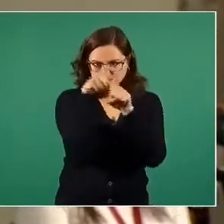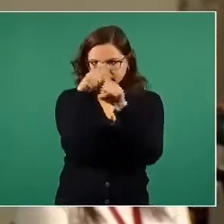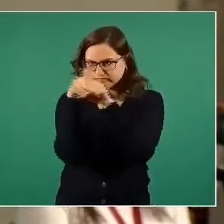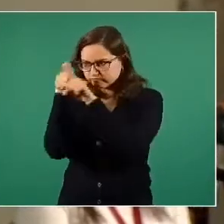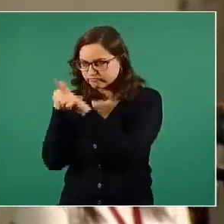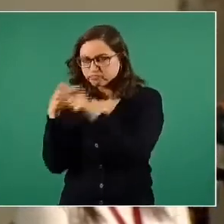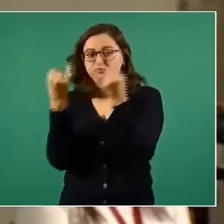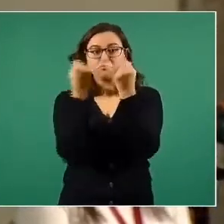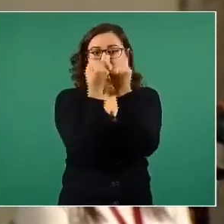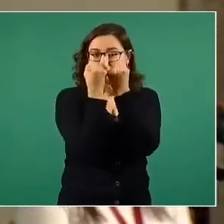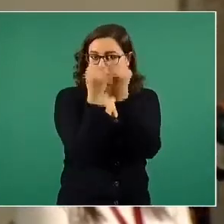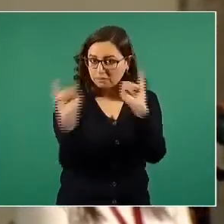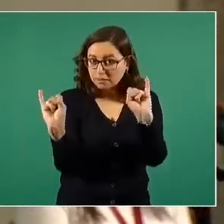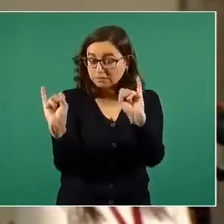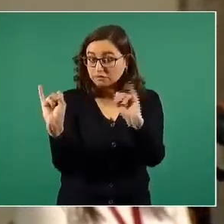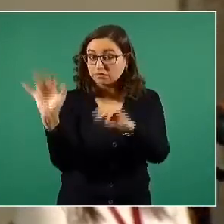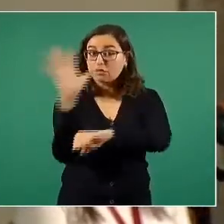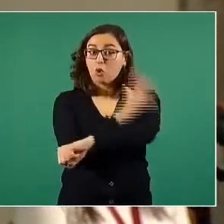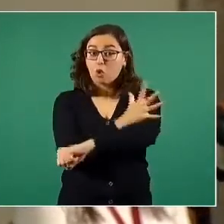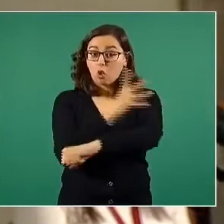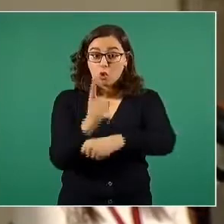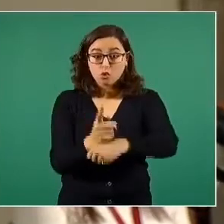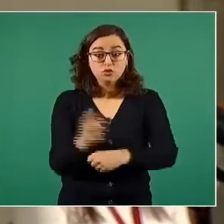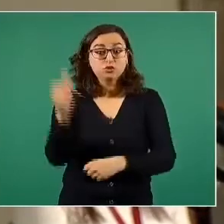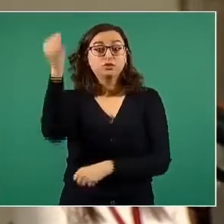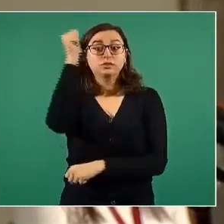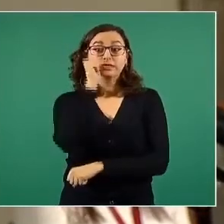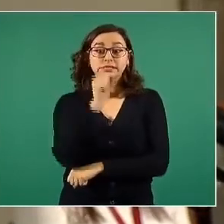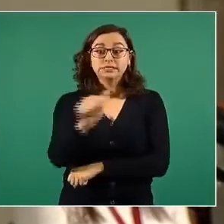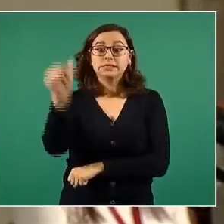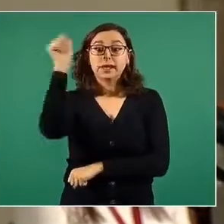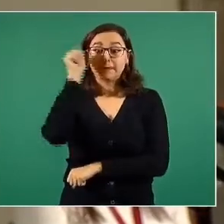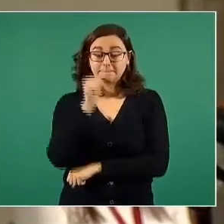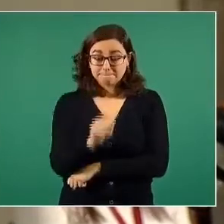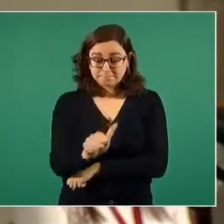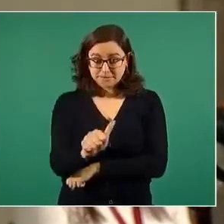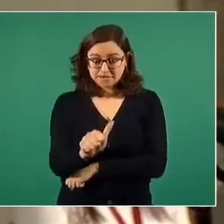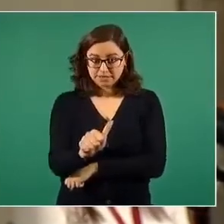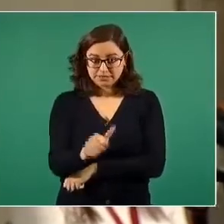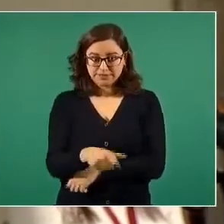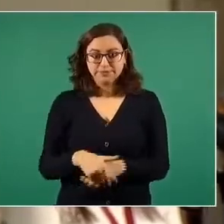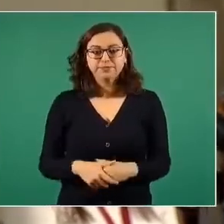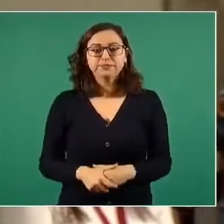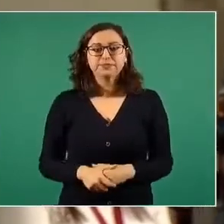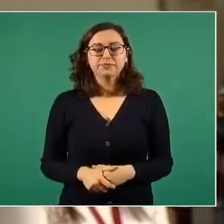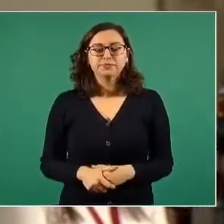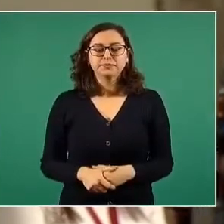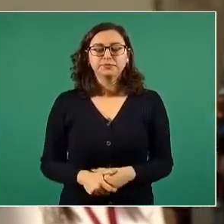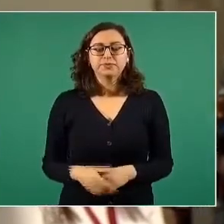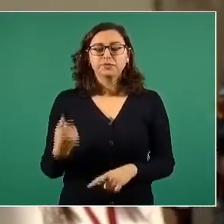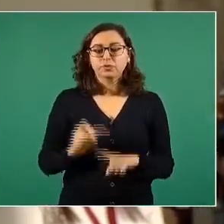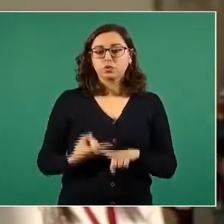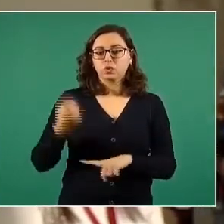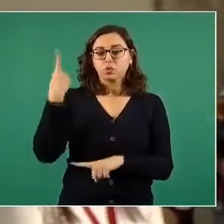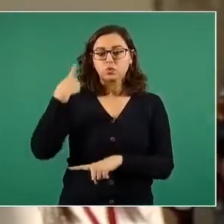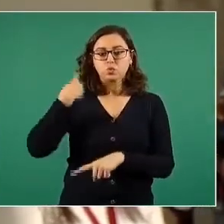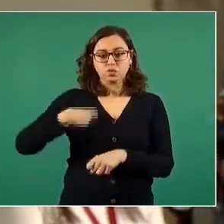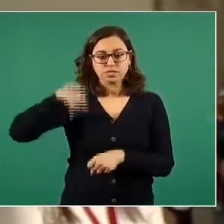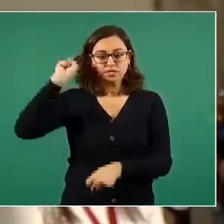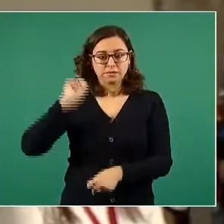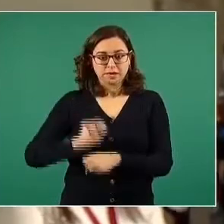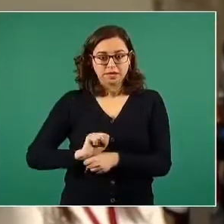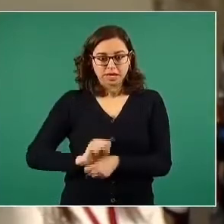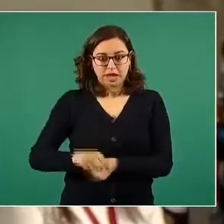honesto en todos los casos, sin excepción. La semana pasada fui señalado